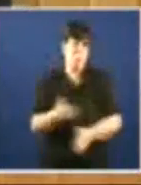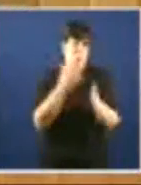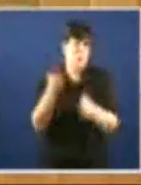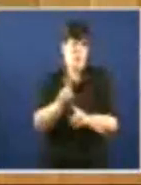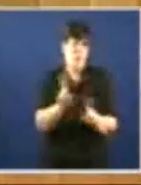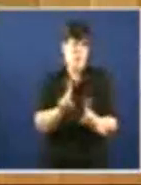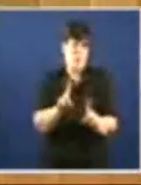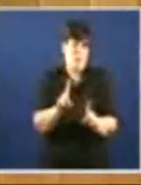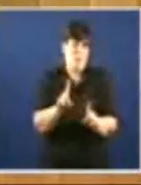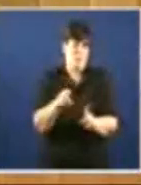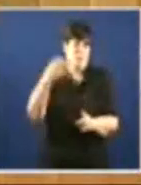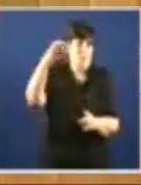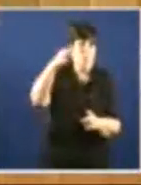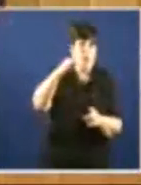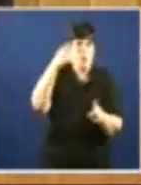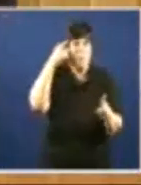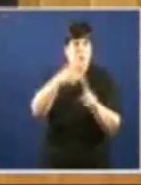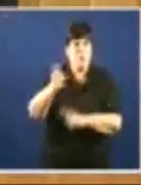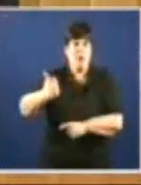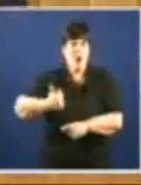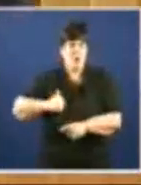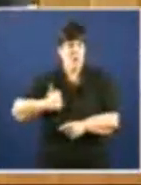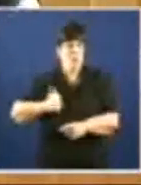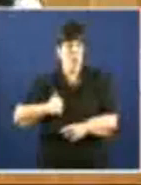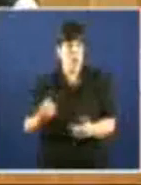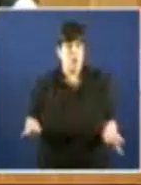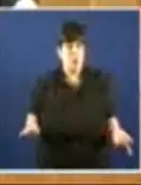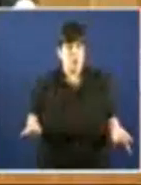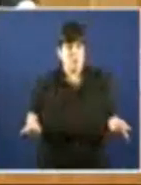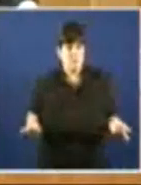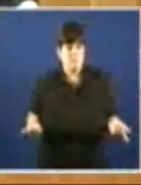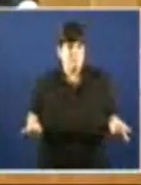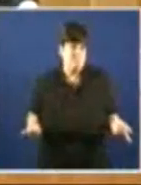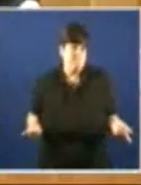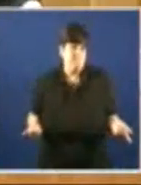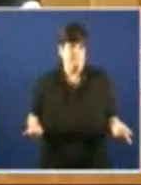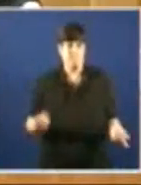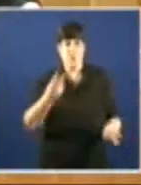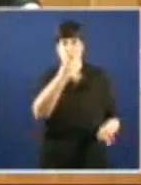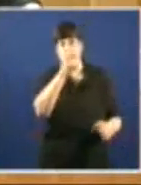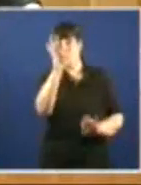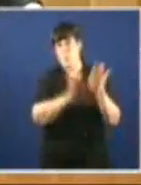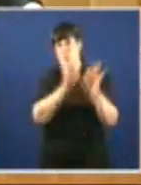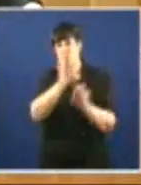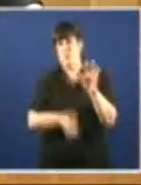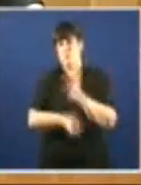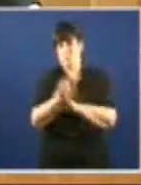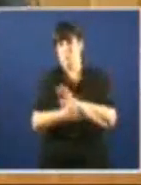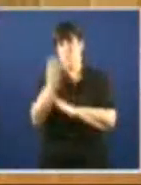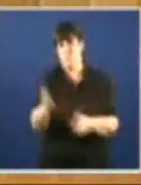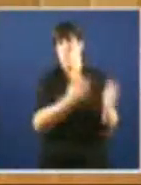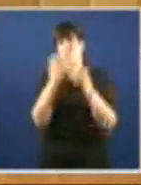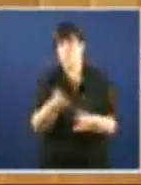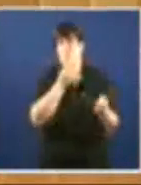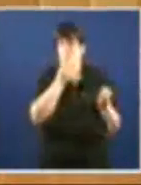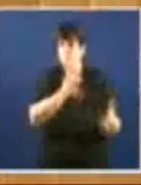simplemente Para a especulación Só o 12% Ten unha utilidade productiva E ademais Esta demanda